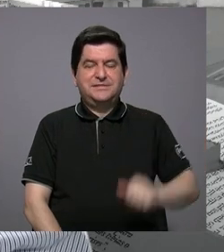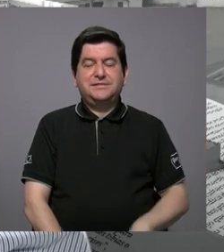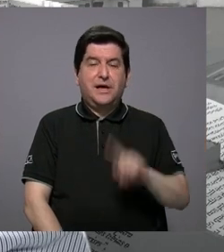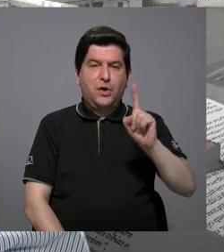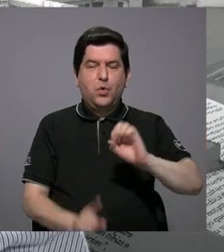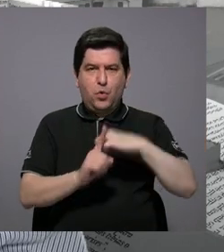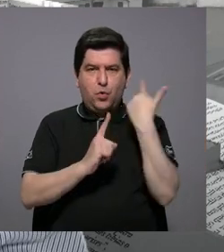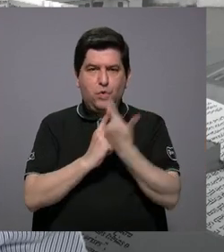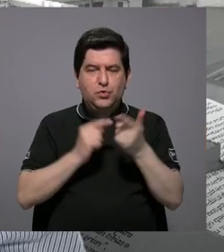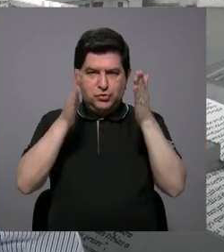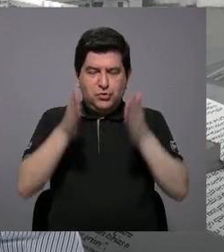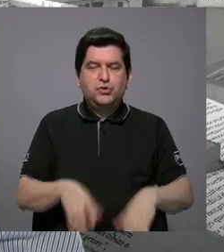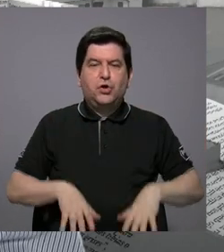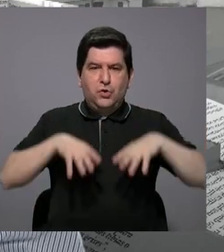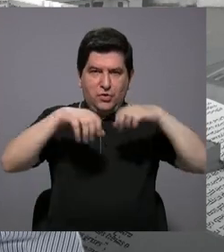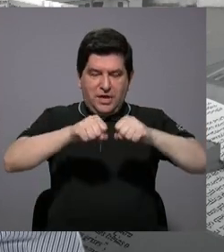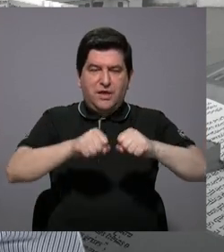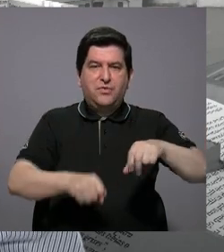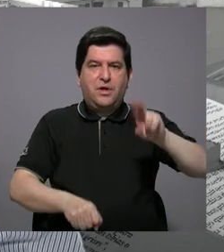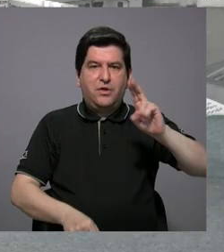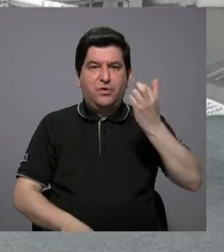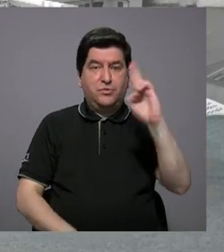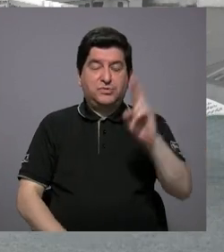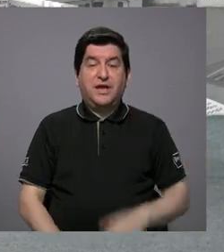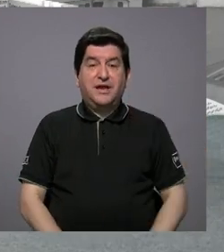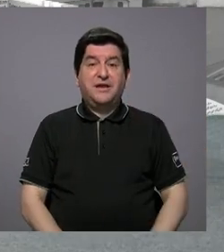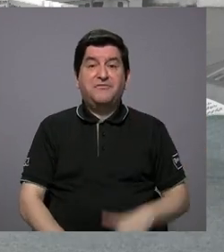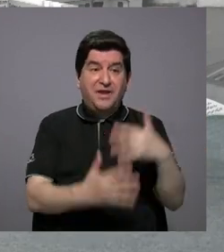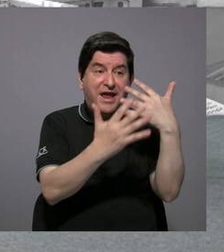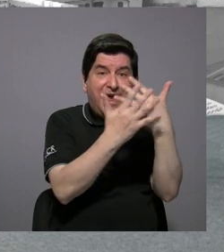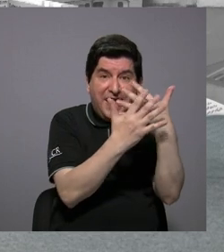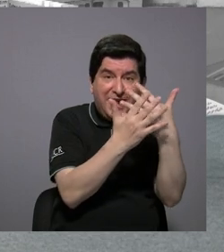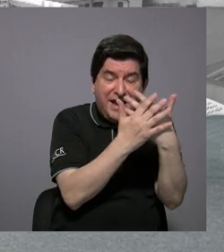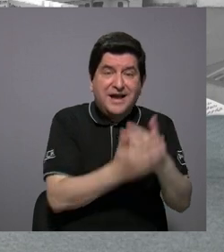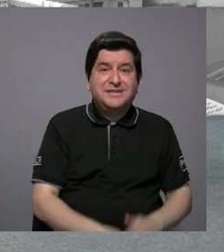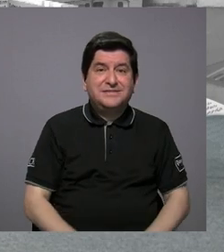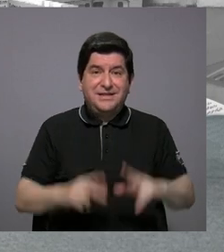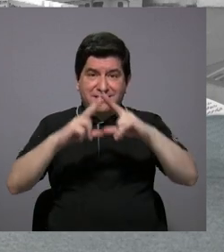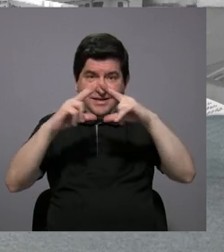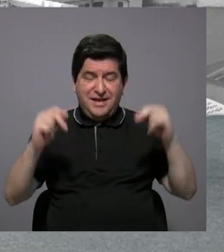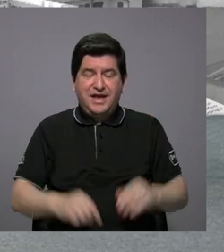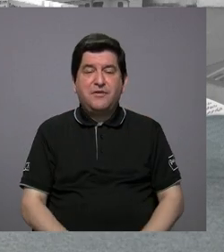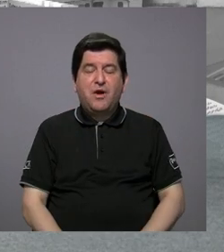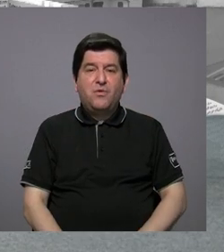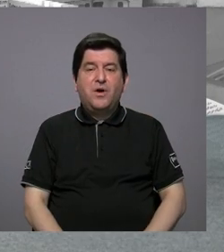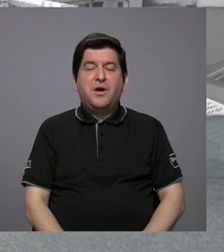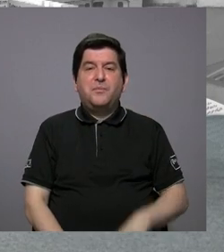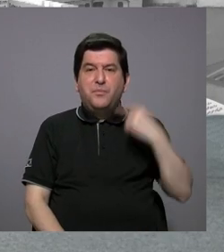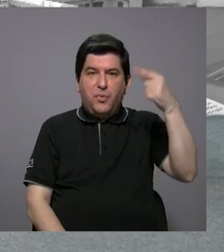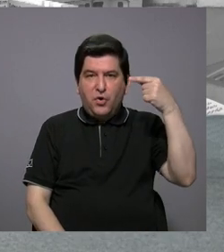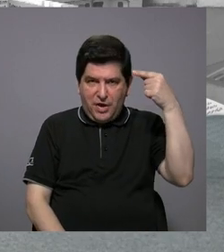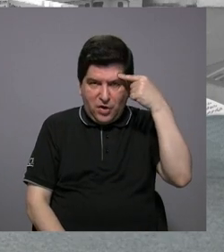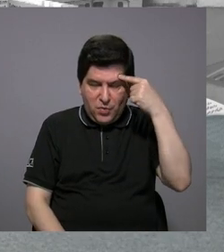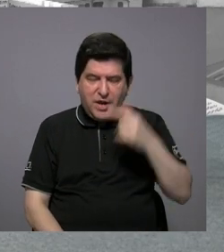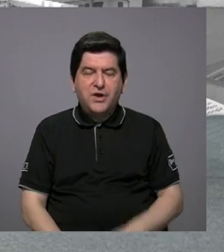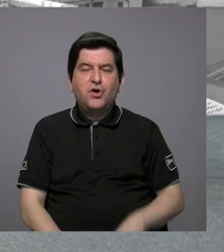graduado en la Universidad de Costa Rica que está encarcelado en Nicaragua por el régimen sandinista, por el régimen de Ortega